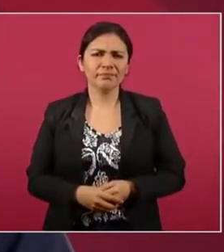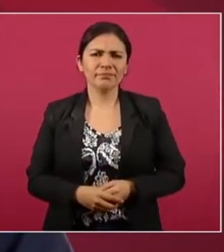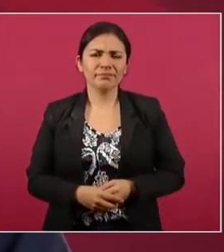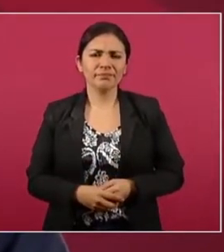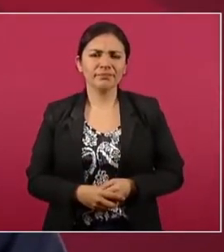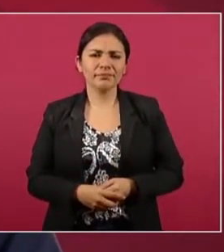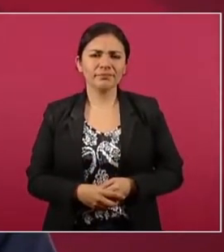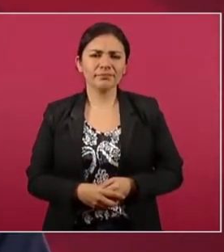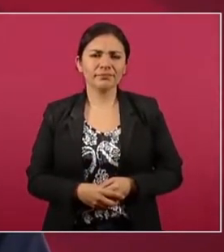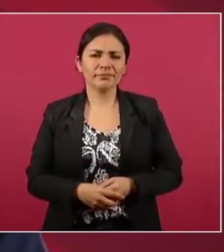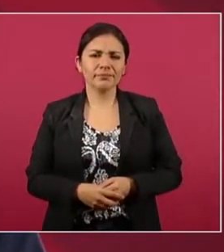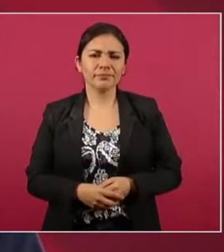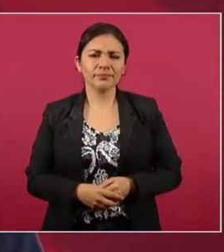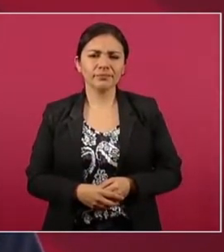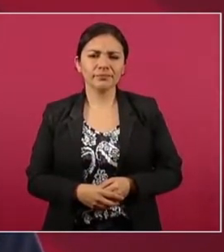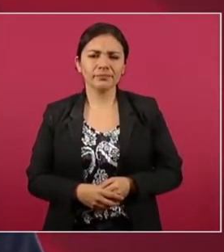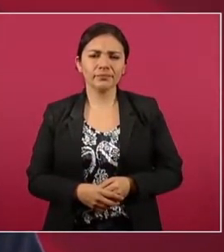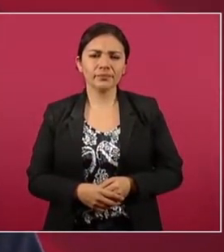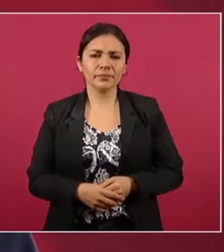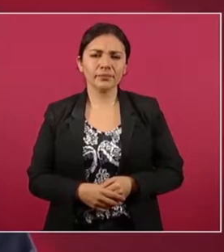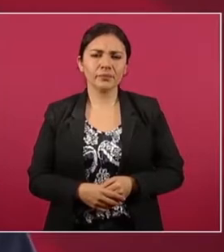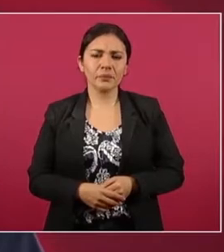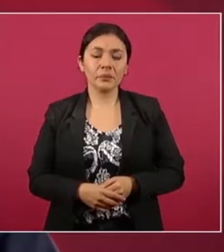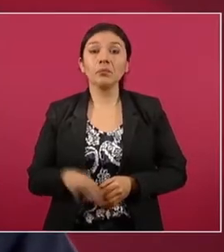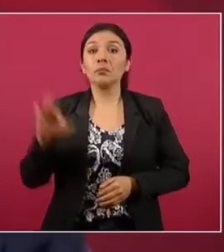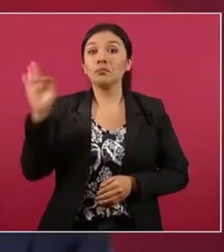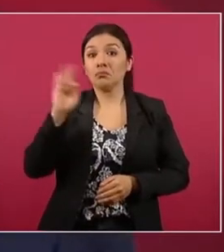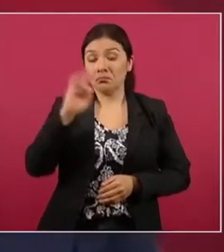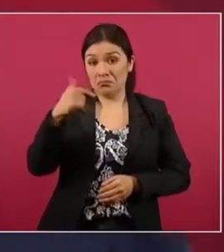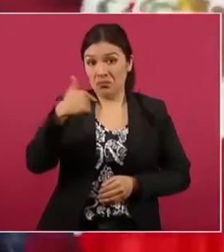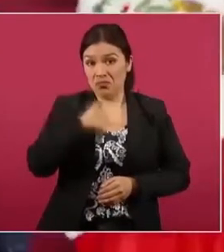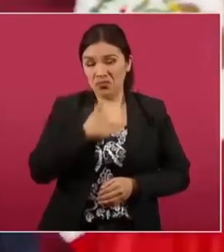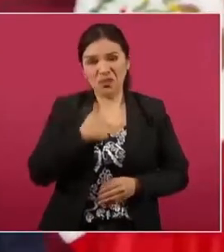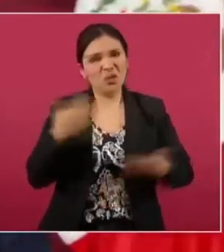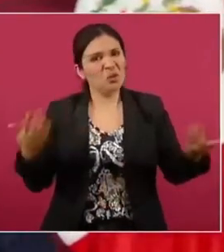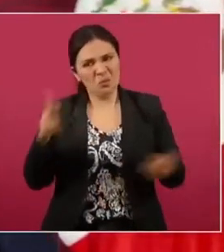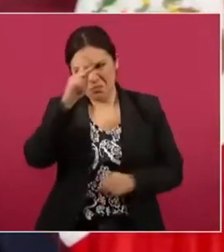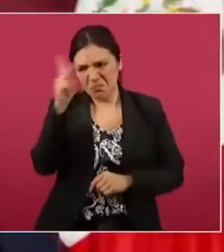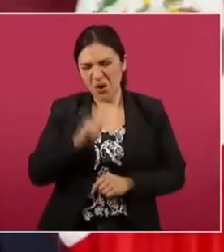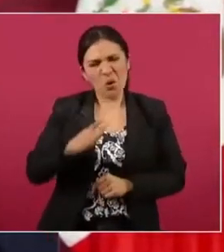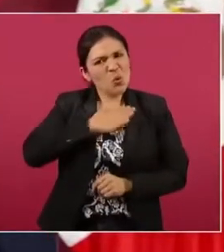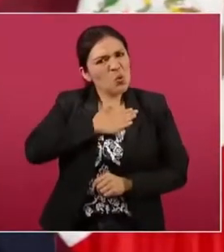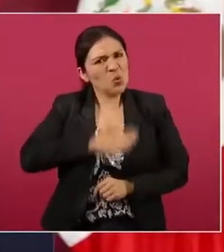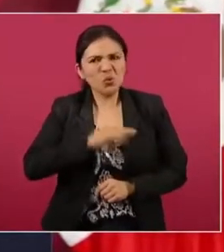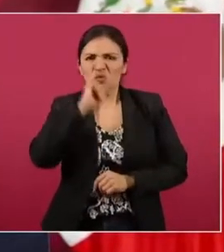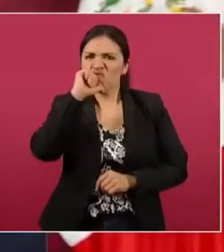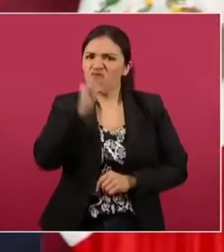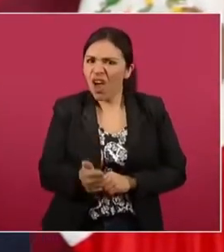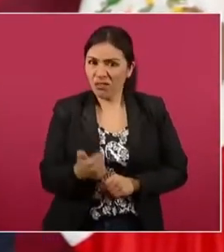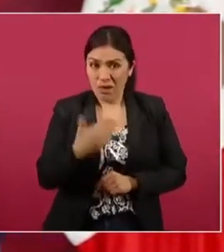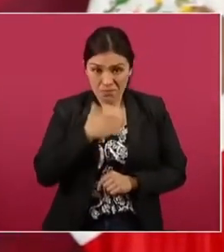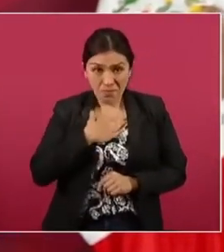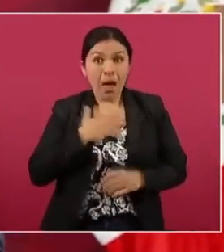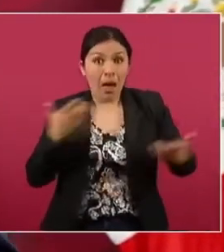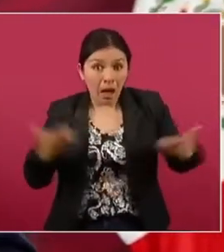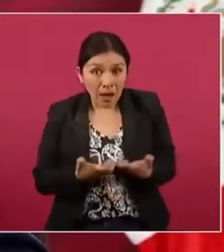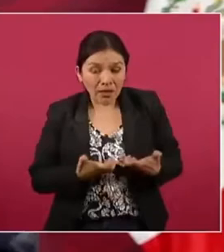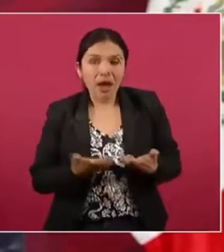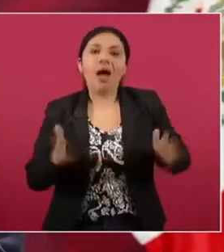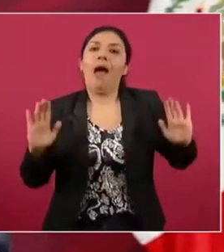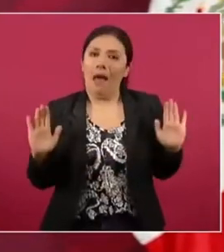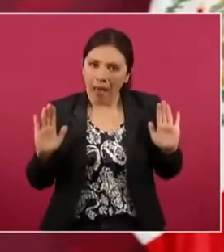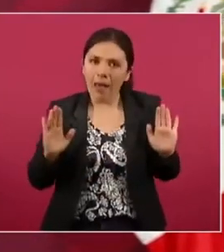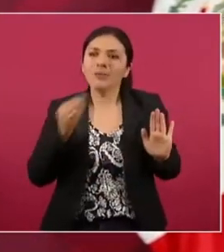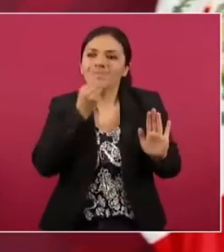si estuviésemos cometiendo una injusticia, claro que